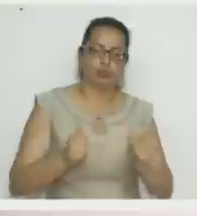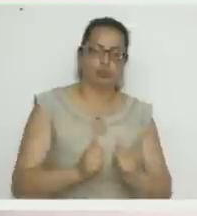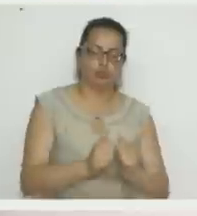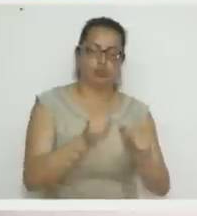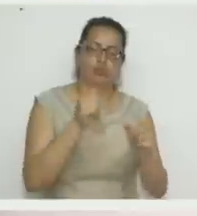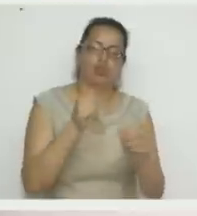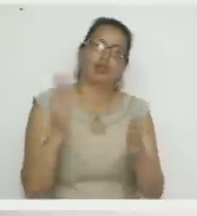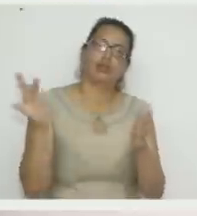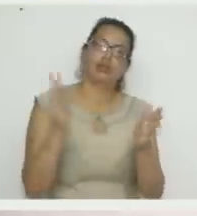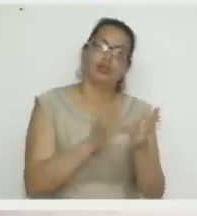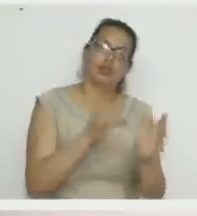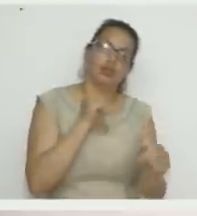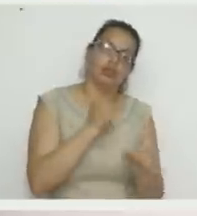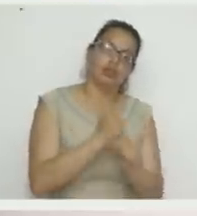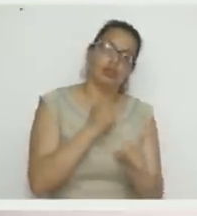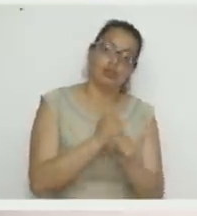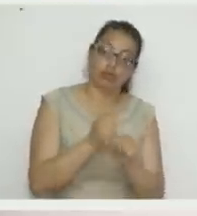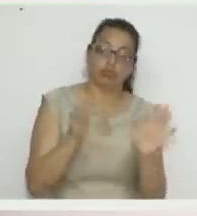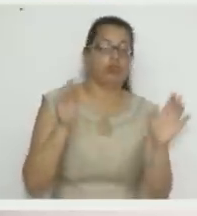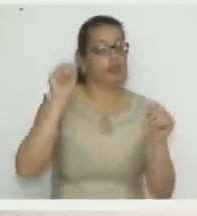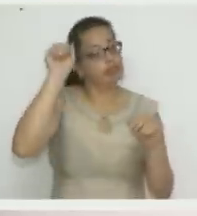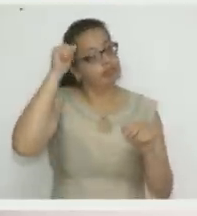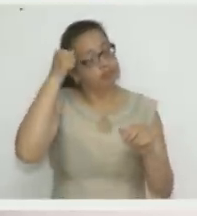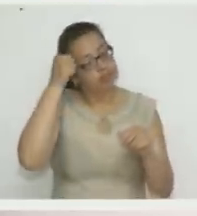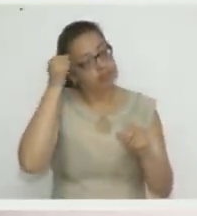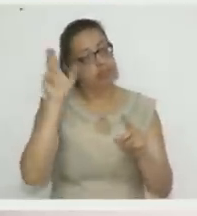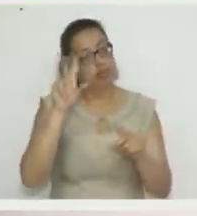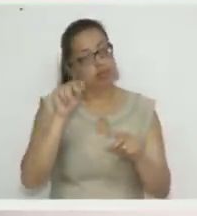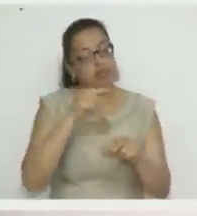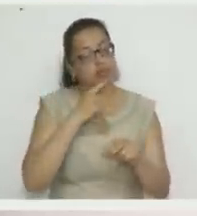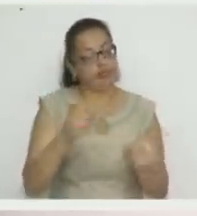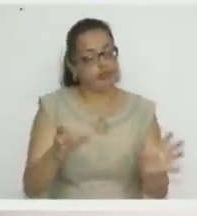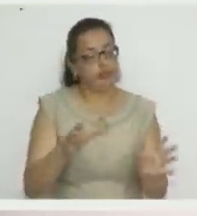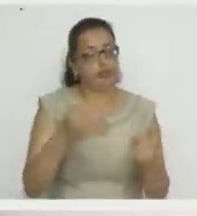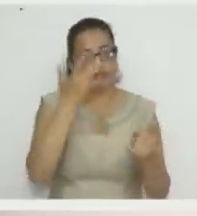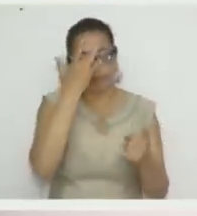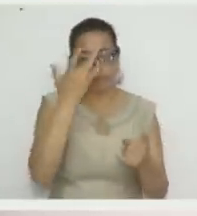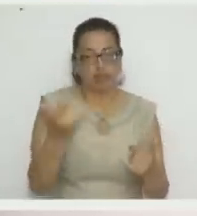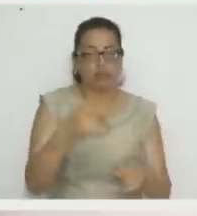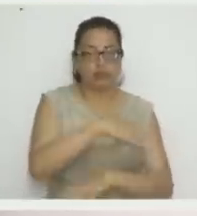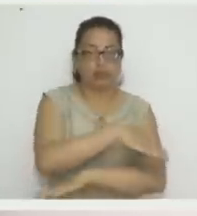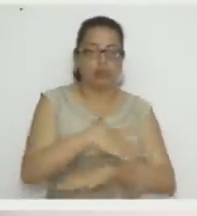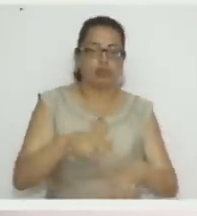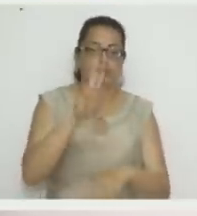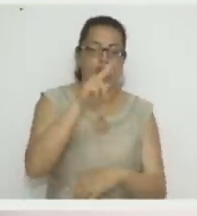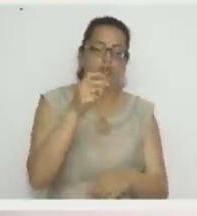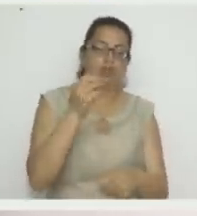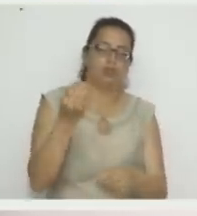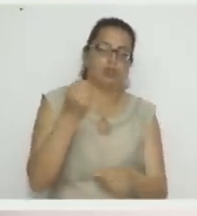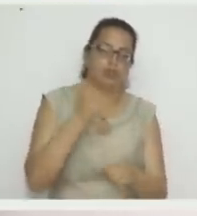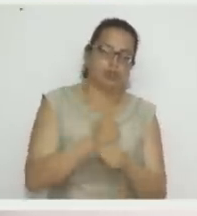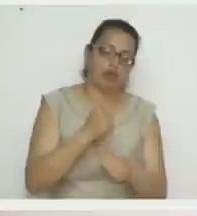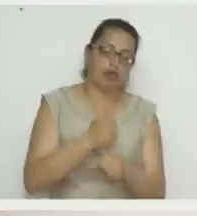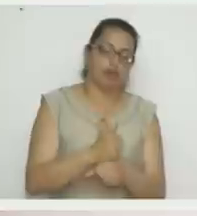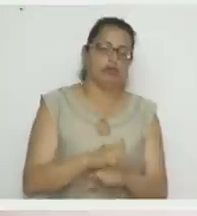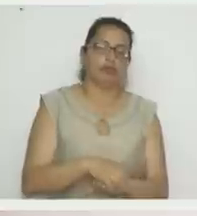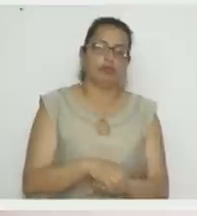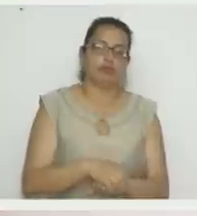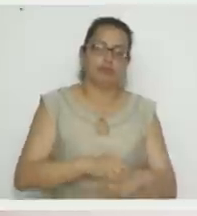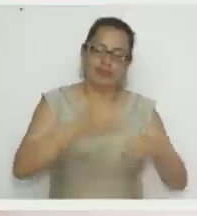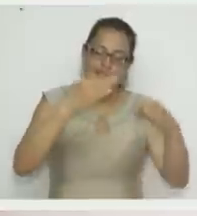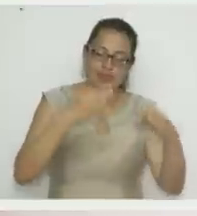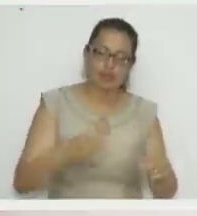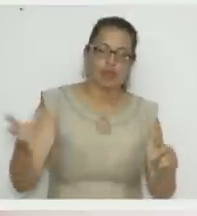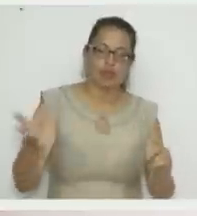oportunidad de negocio y no es tan lejos porque por la 80 pasa mucho transporte, por donde ustedes vayan van a